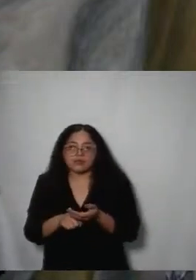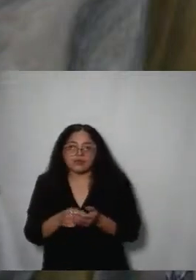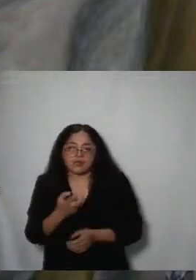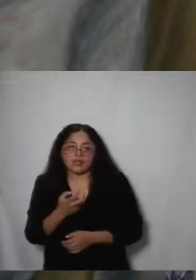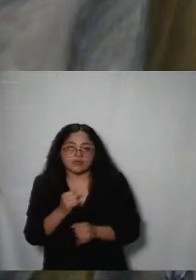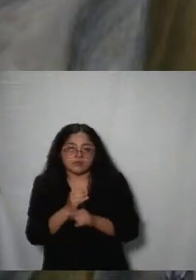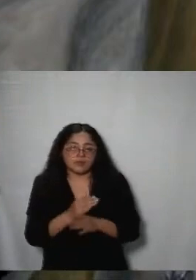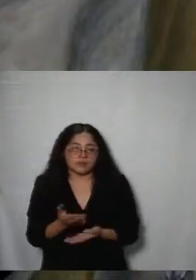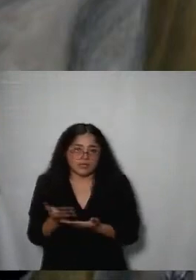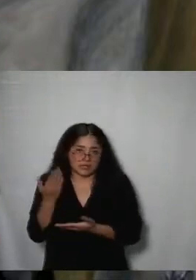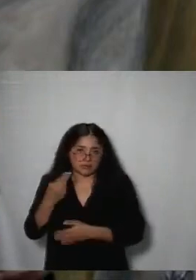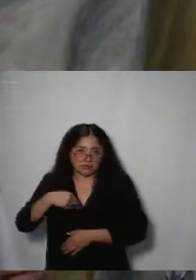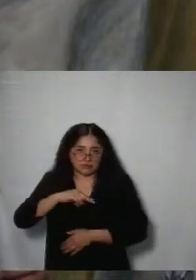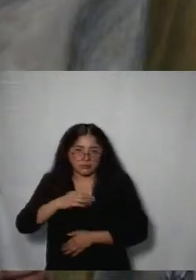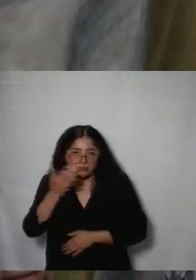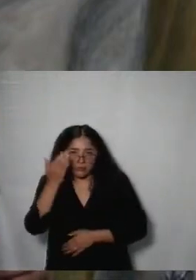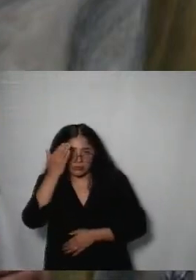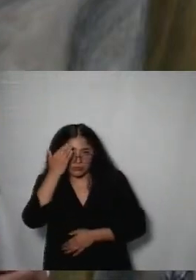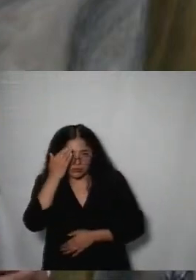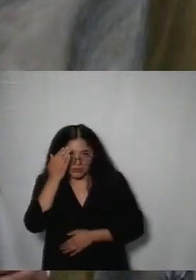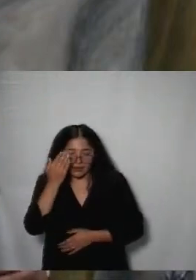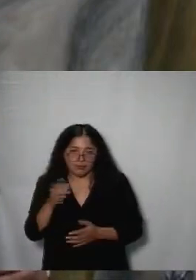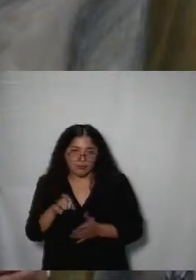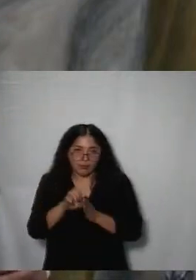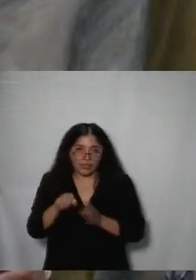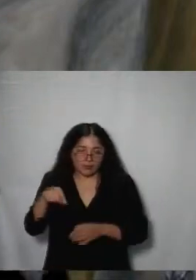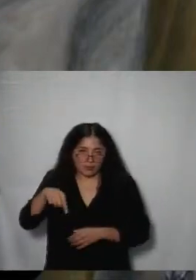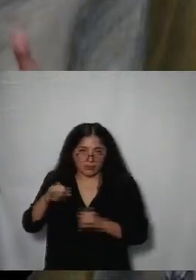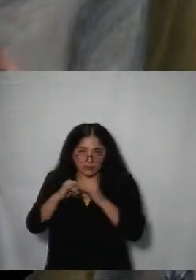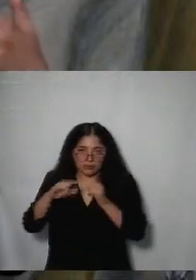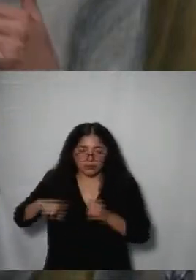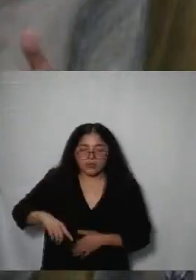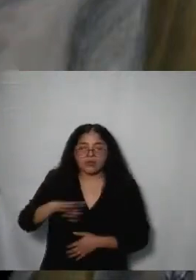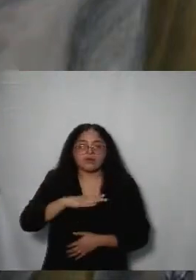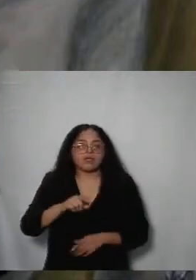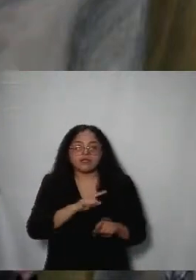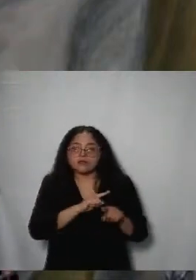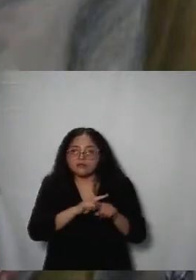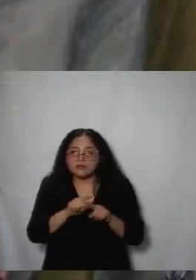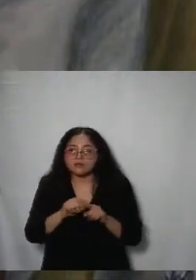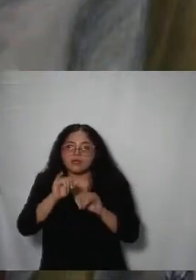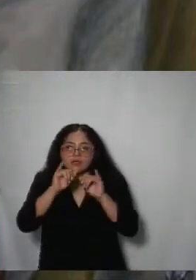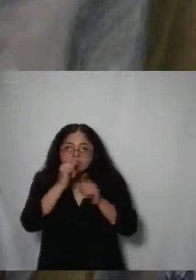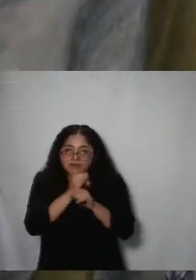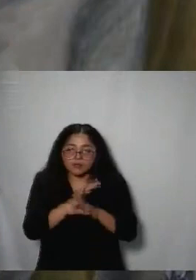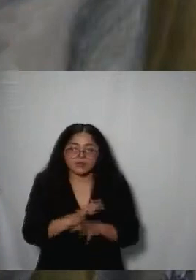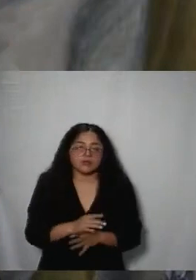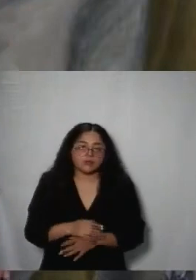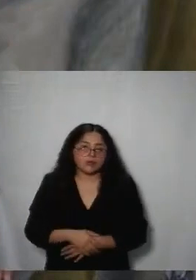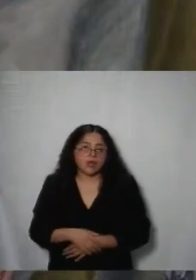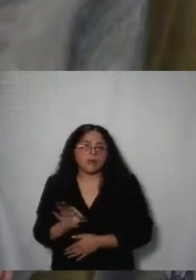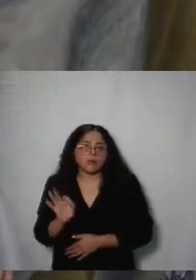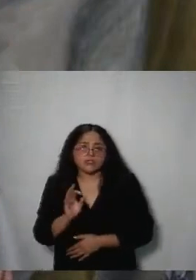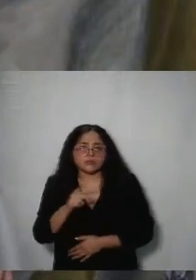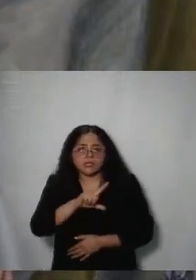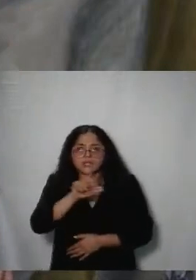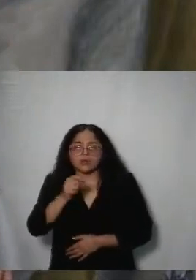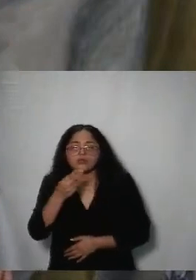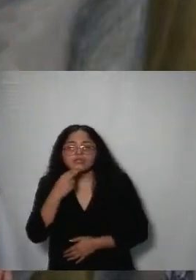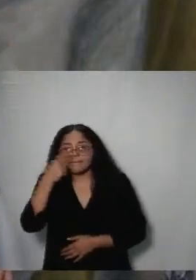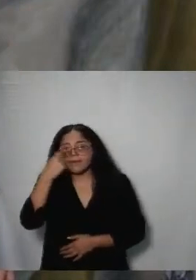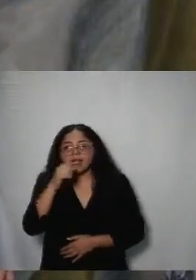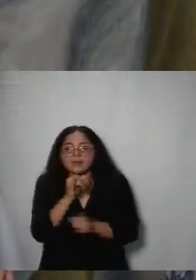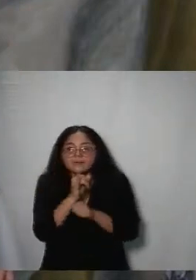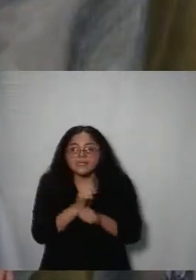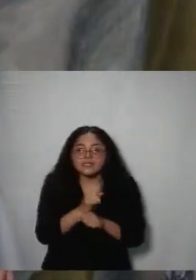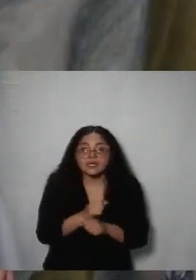toda la información que poseemos todos los entes públicos investigación incluso que puede ser investigación académica por eso el derecho a acceso a la información es